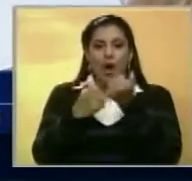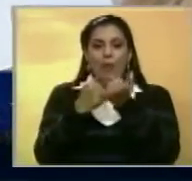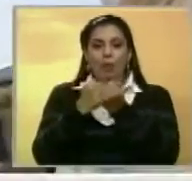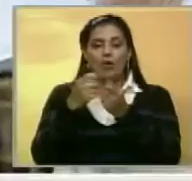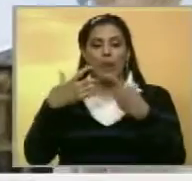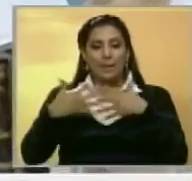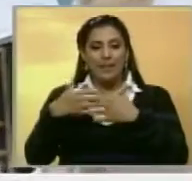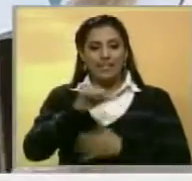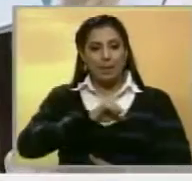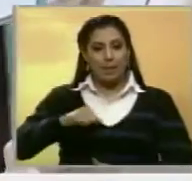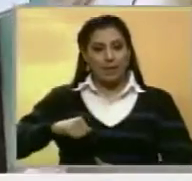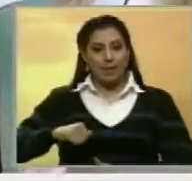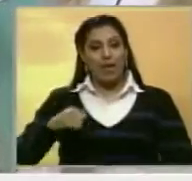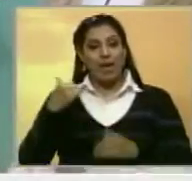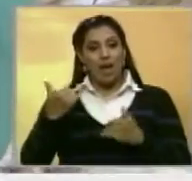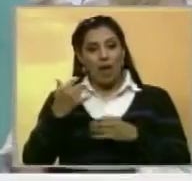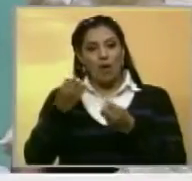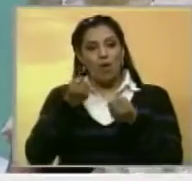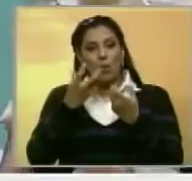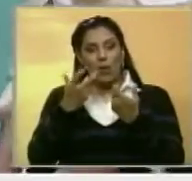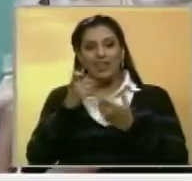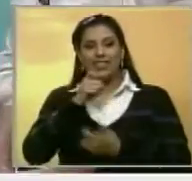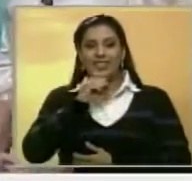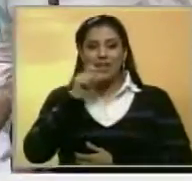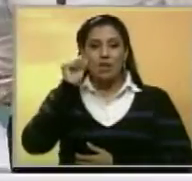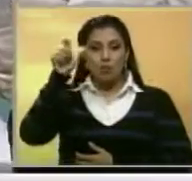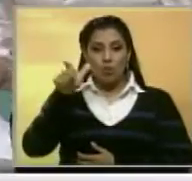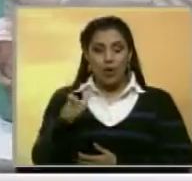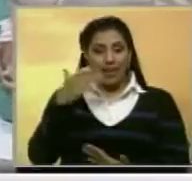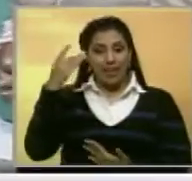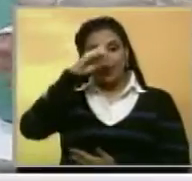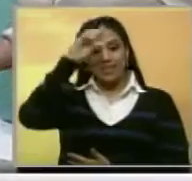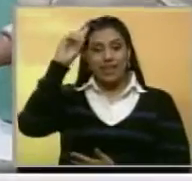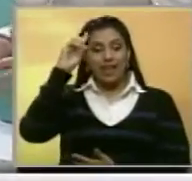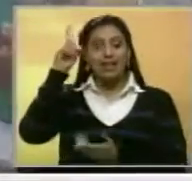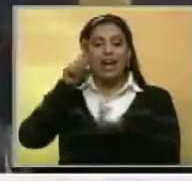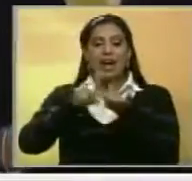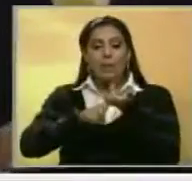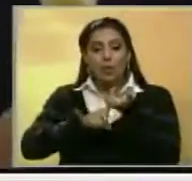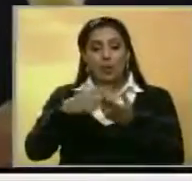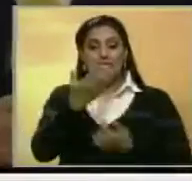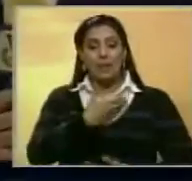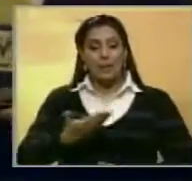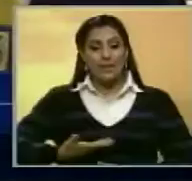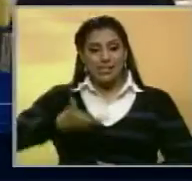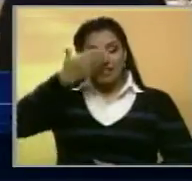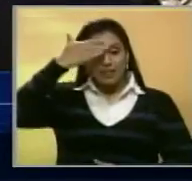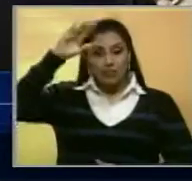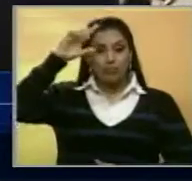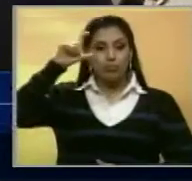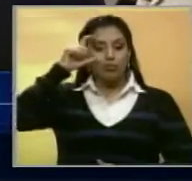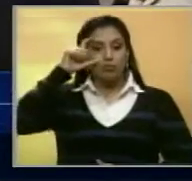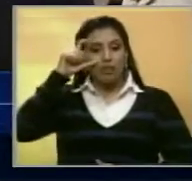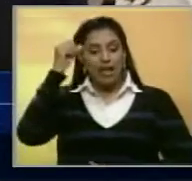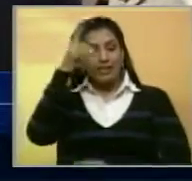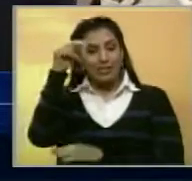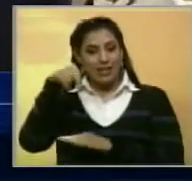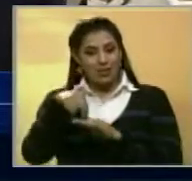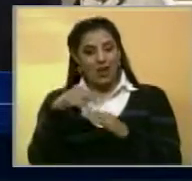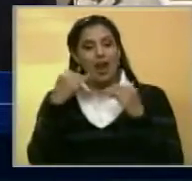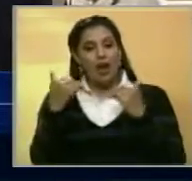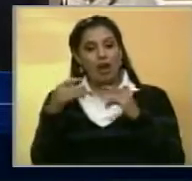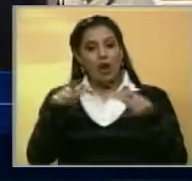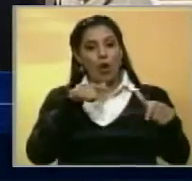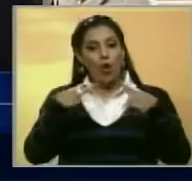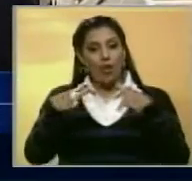privada. Bien, son declaraciones, entonces, de Diana de Agostino, esposa del presidente de la Asamblea Nacional, Henry Ramos Ayub,